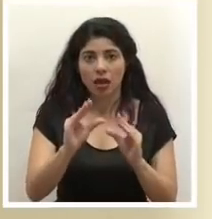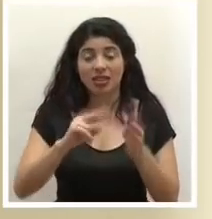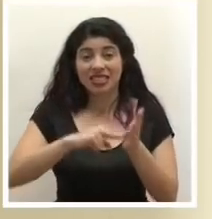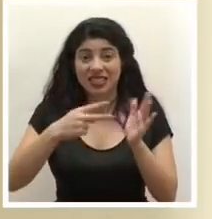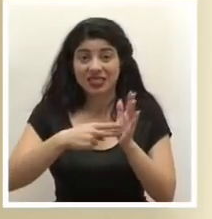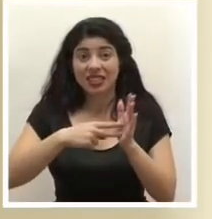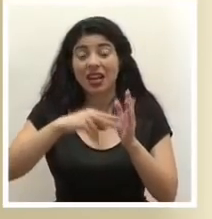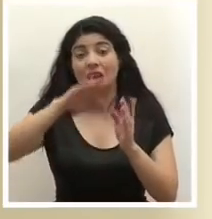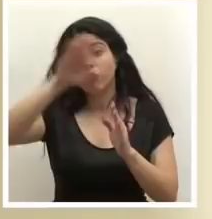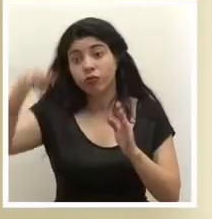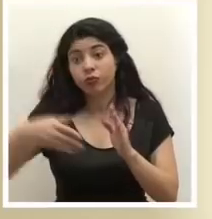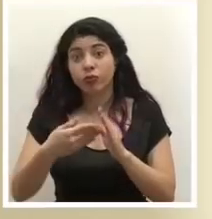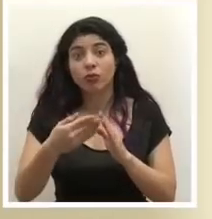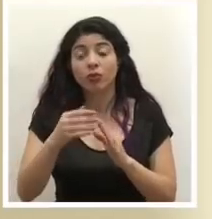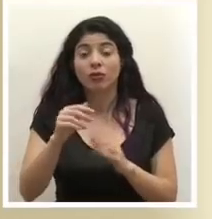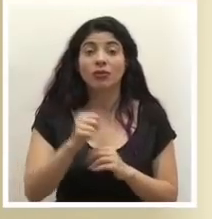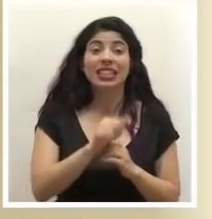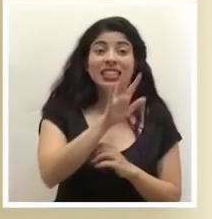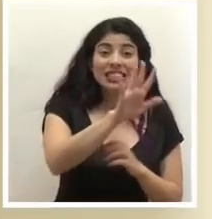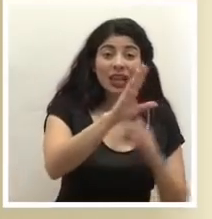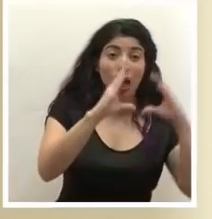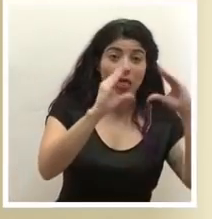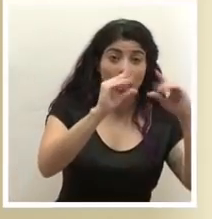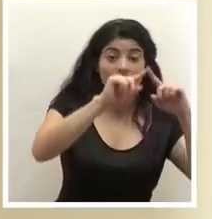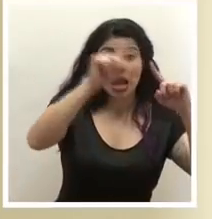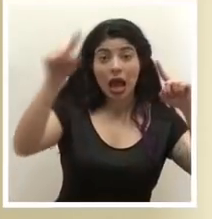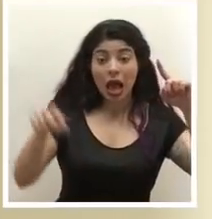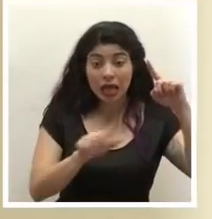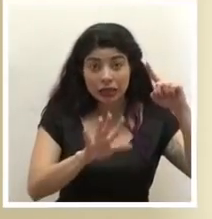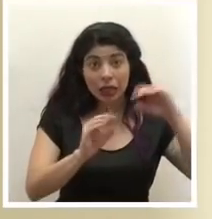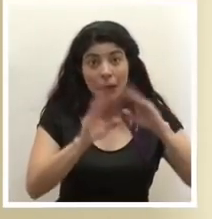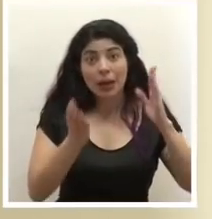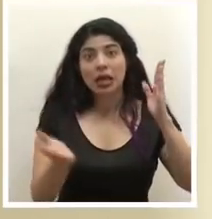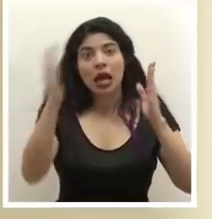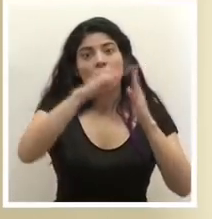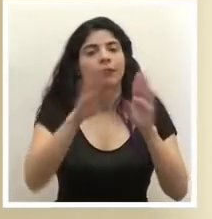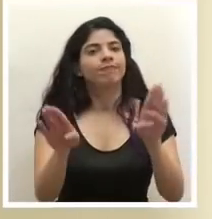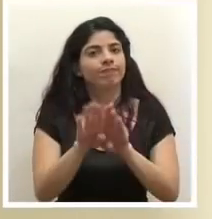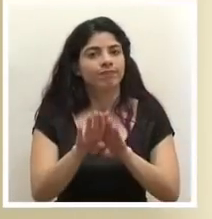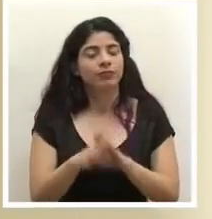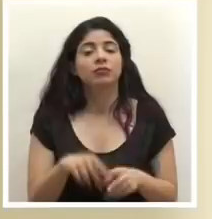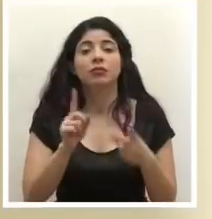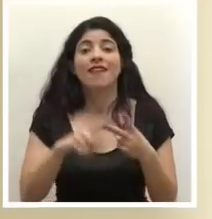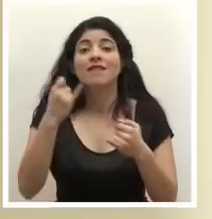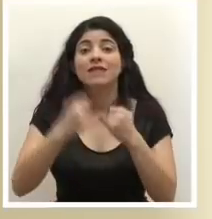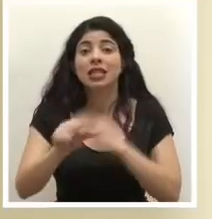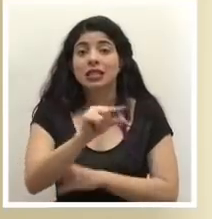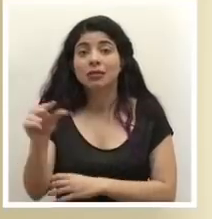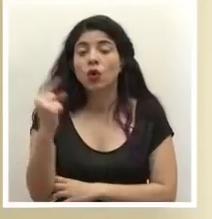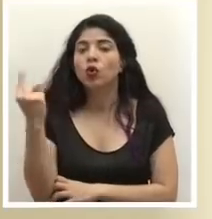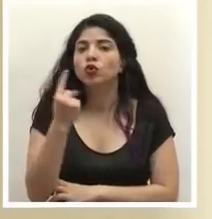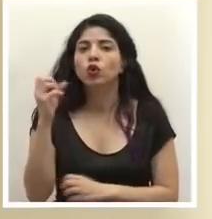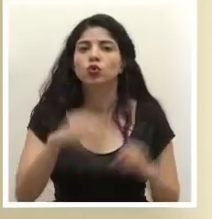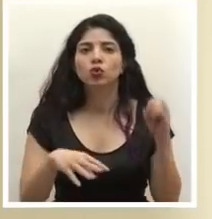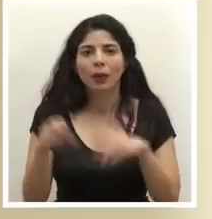de las 17 a las 0.05 horas del día siguiente no podrán funcionar. Los fines de semana solamente funcionarán los